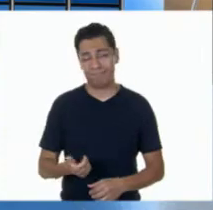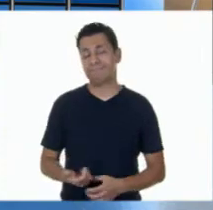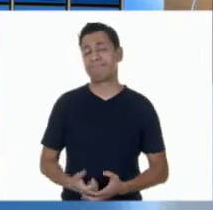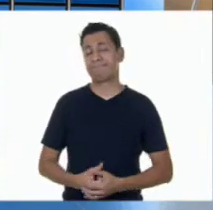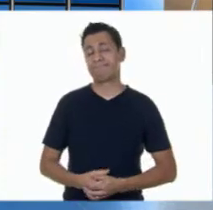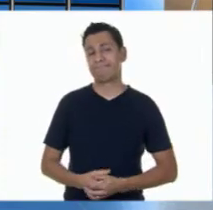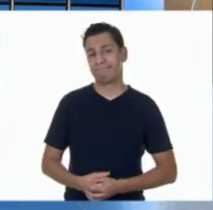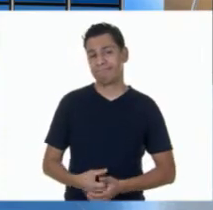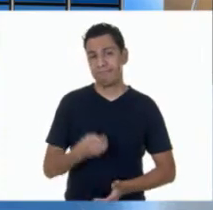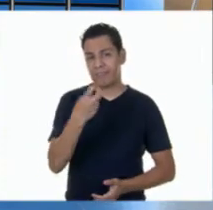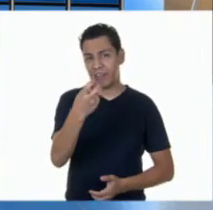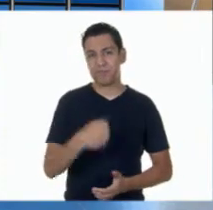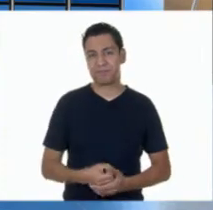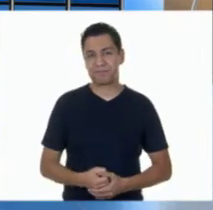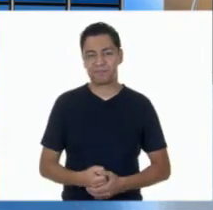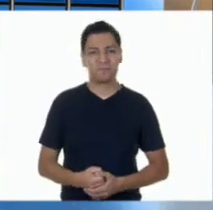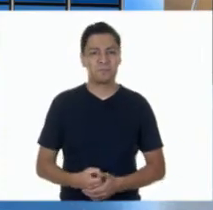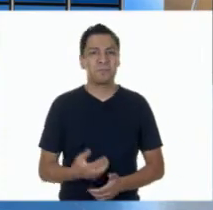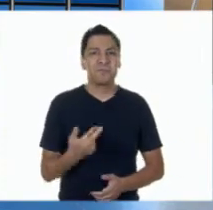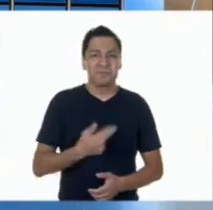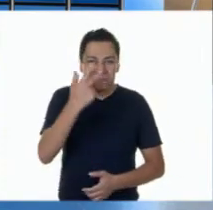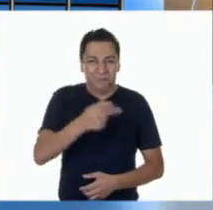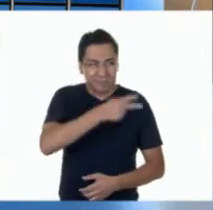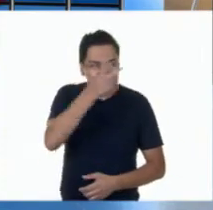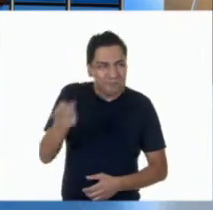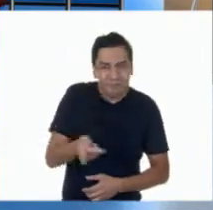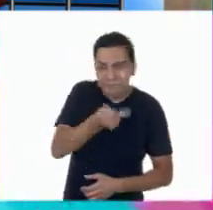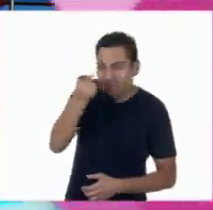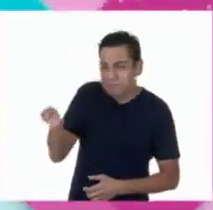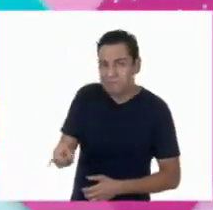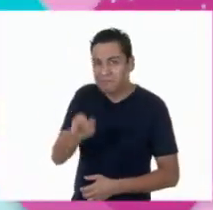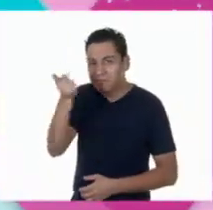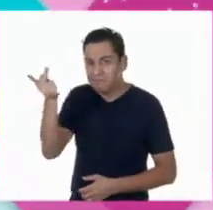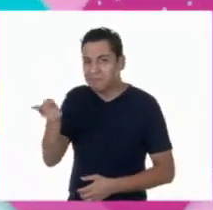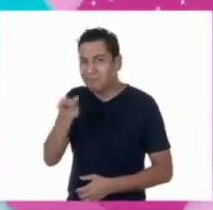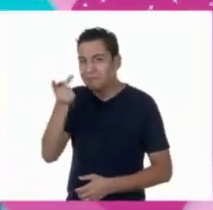si les preguntamos a nuestras niñas y niños qué les provoca desánimo?